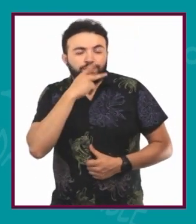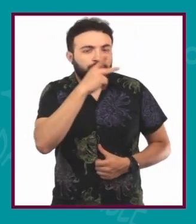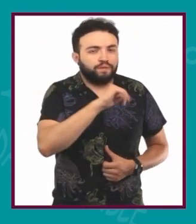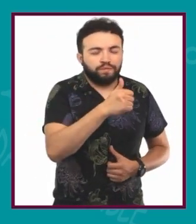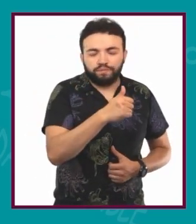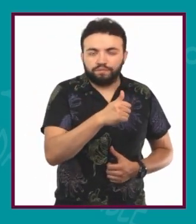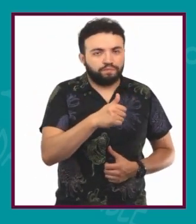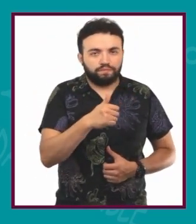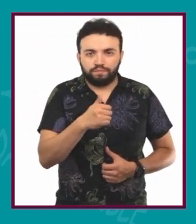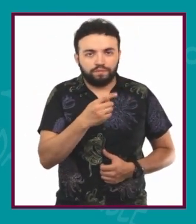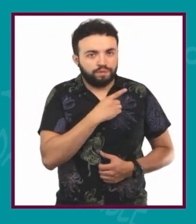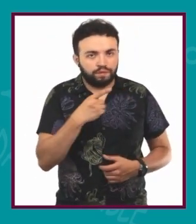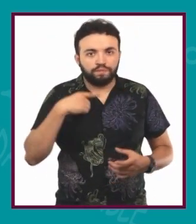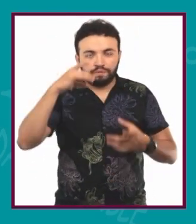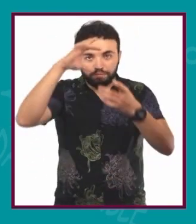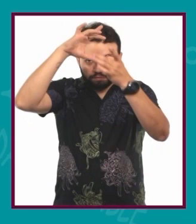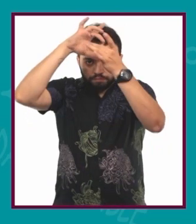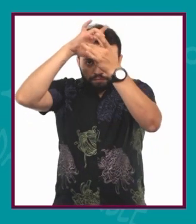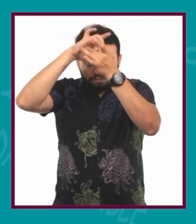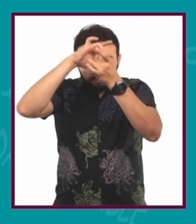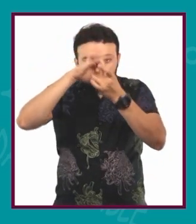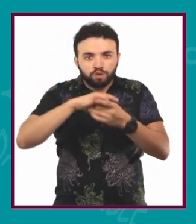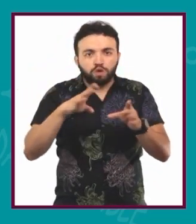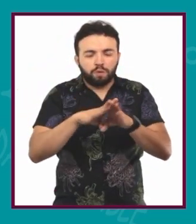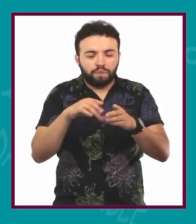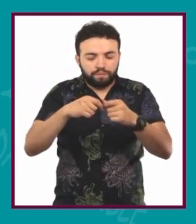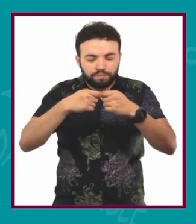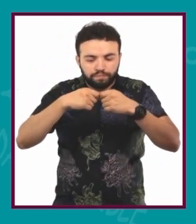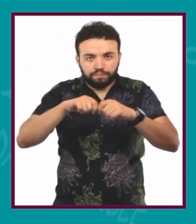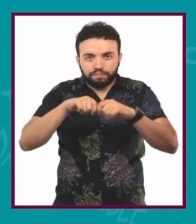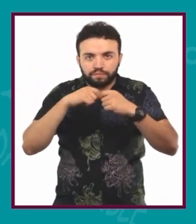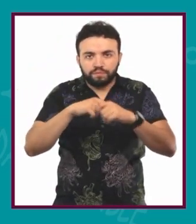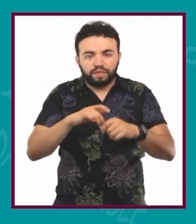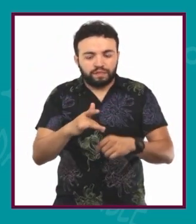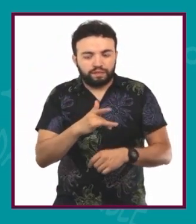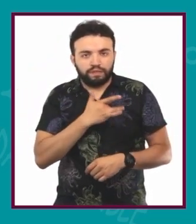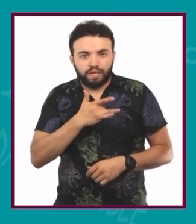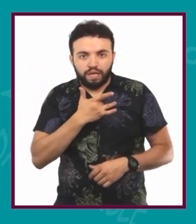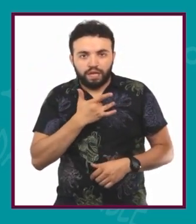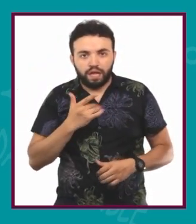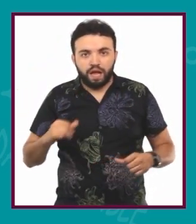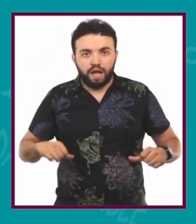haciendo como un mismo tejido de sentir, actuar y pensar.